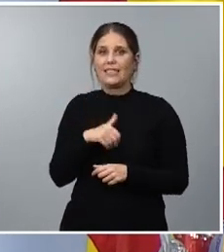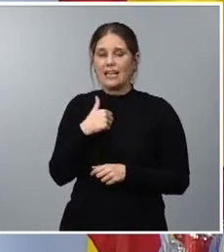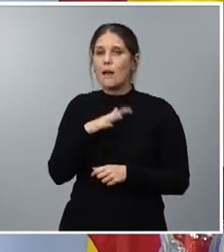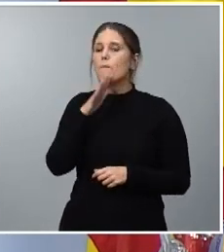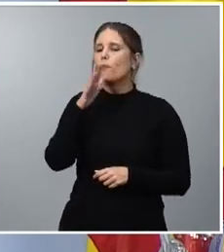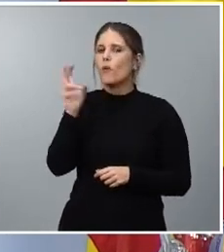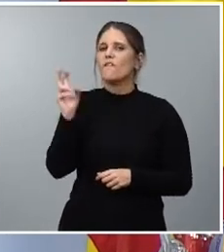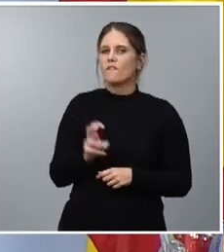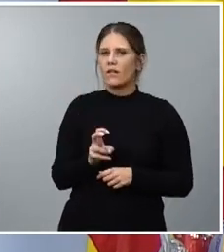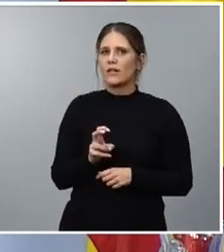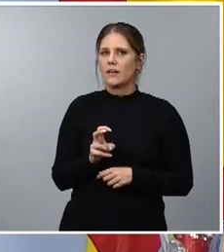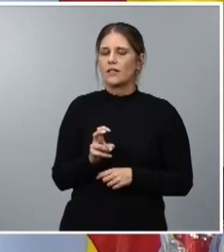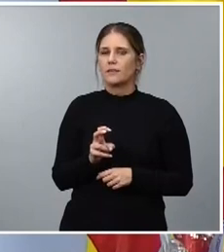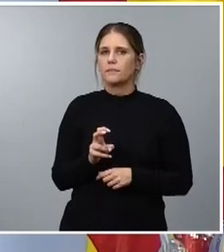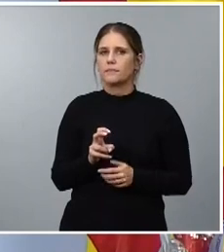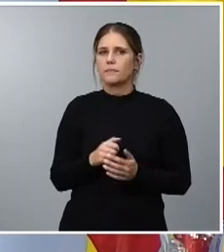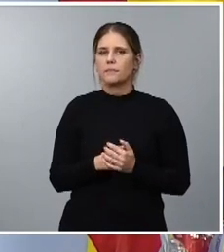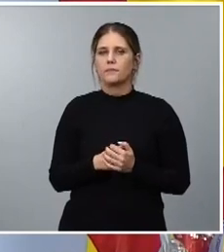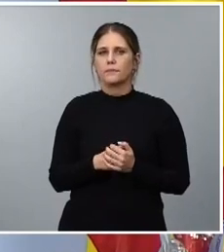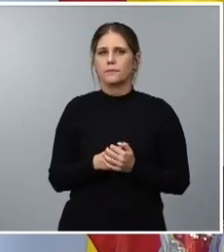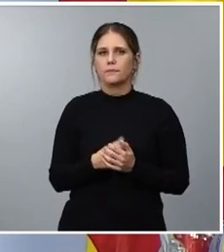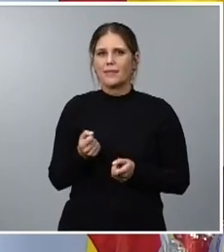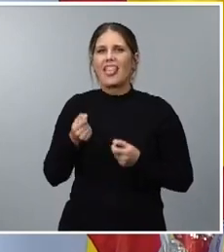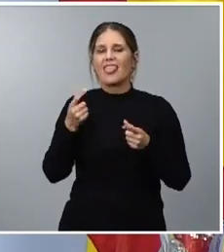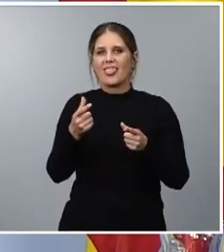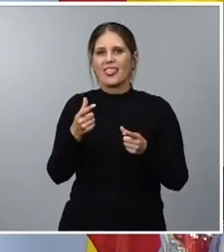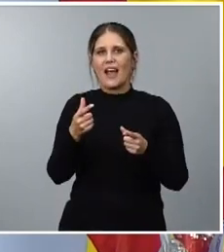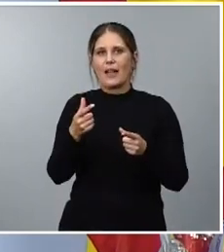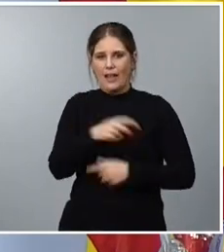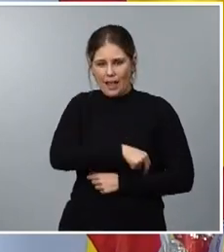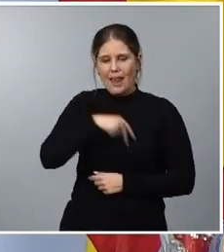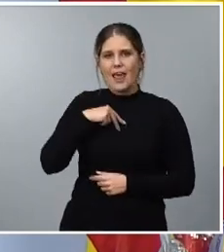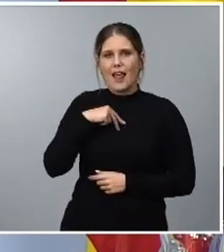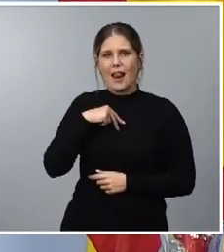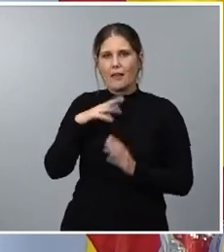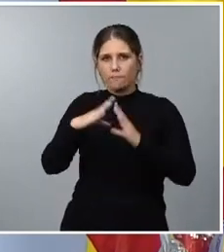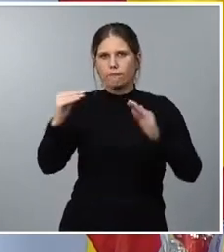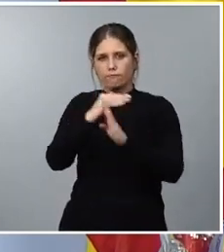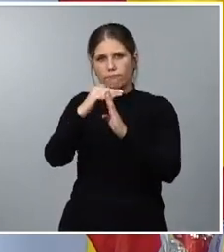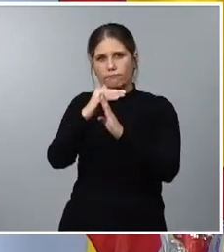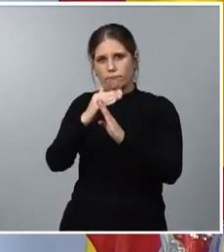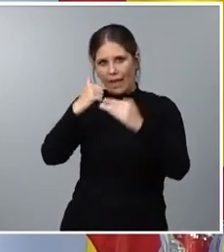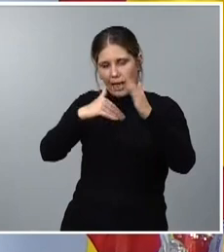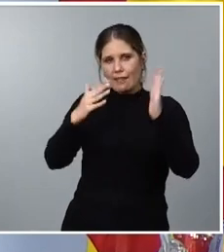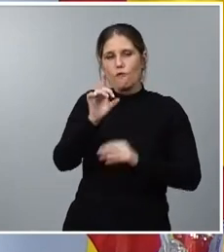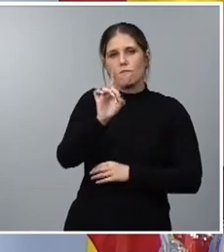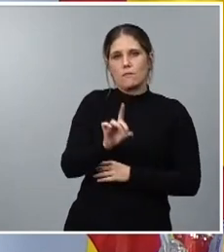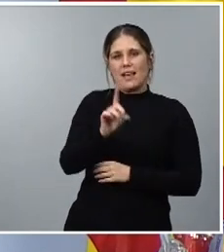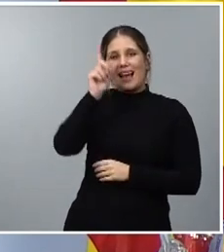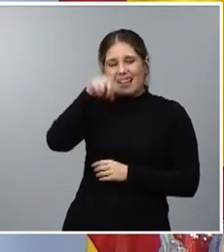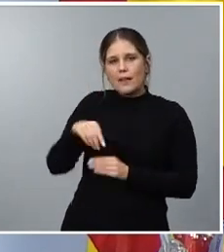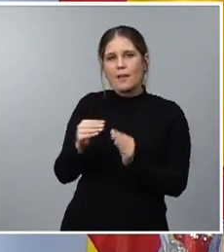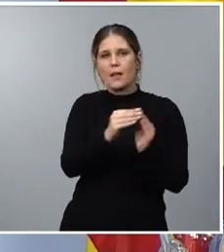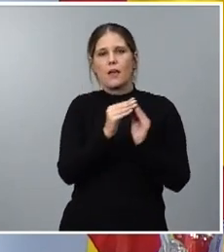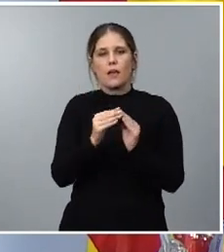la posibilidad de poder seguir universalizando nuestro nivel asistencial y ayudar a comunidades